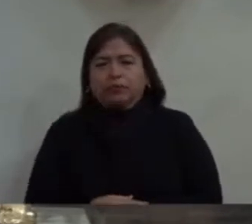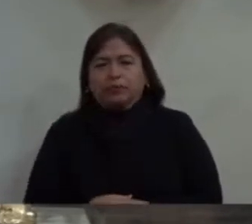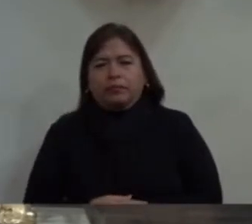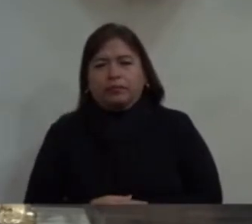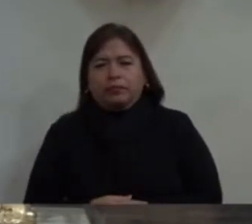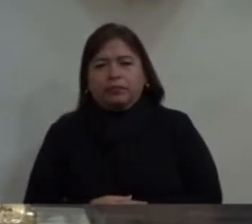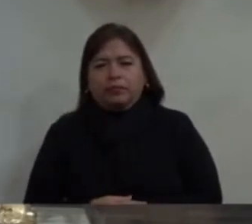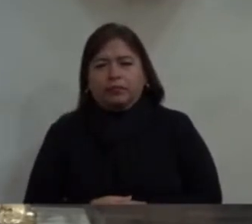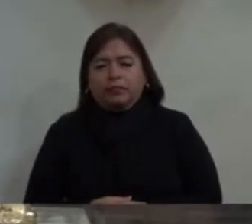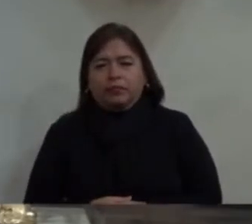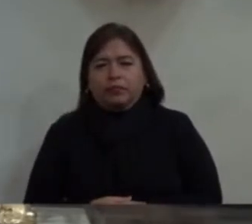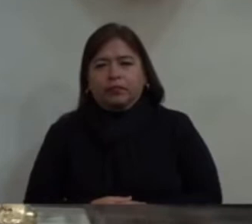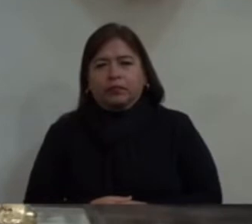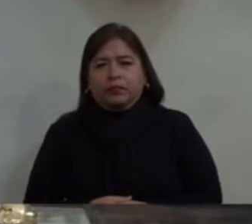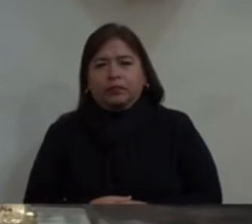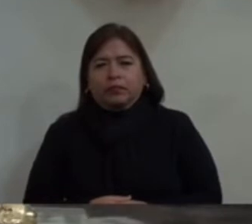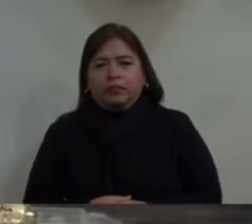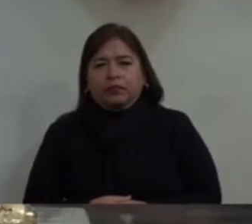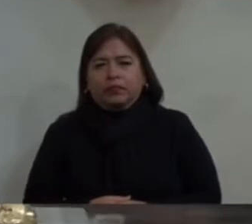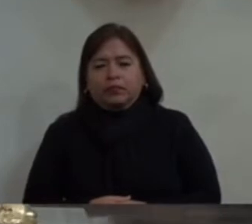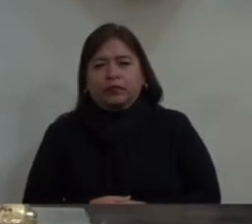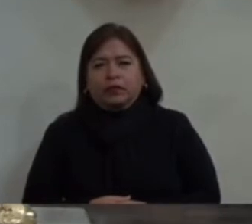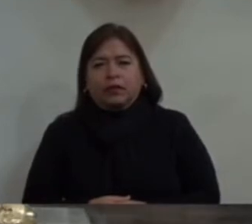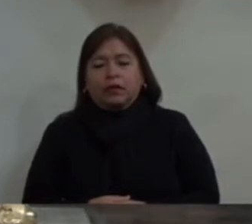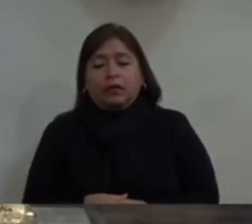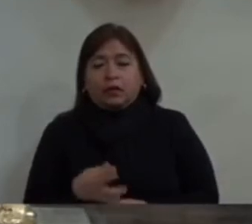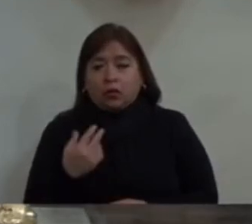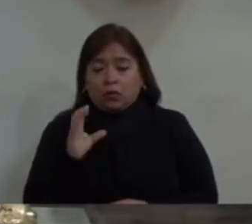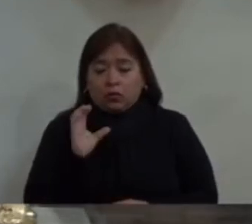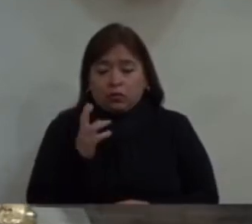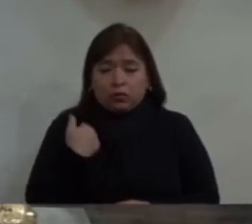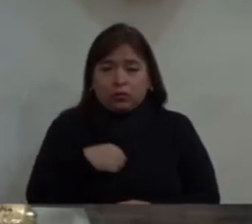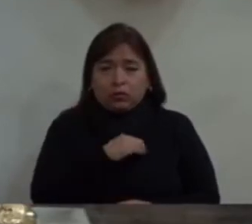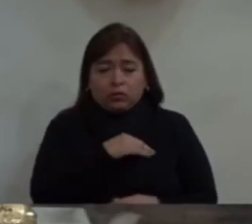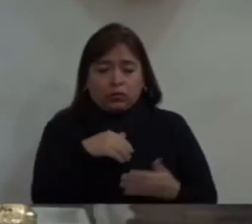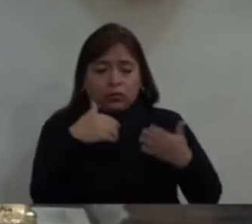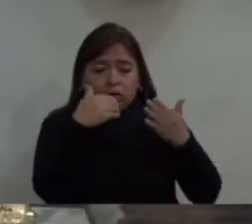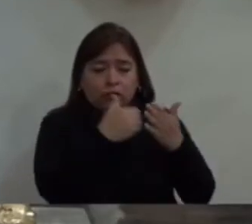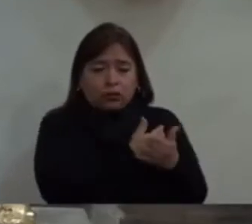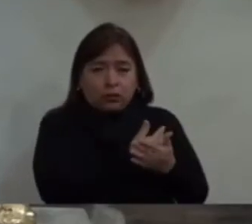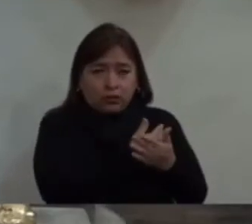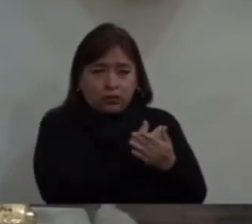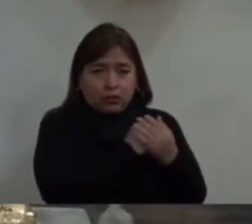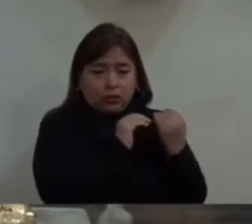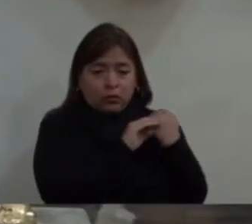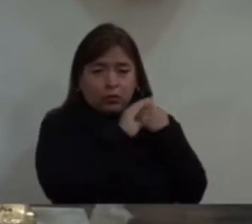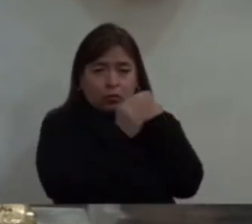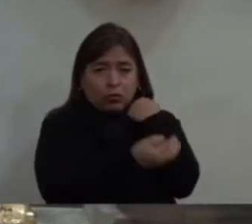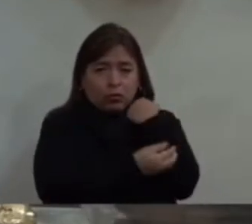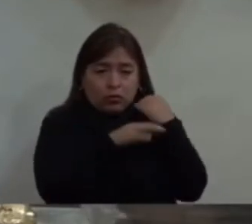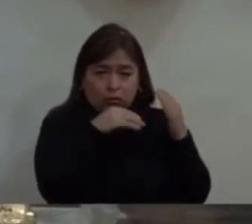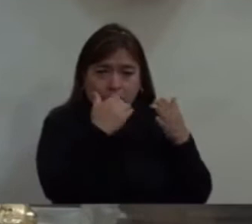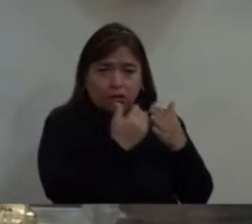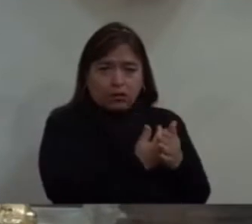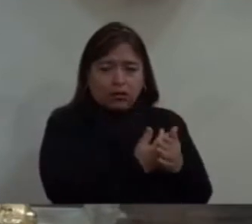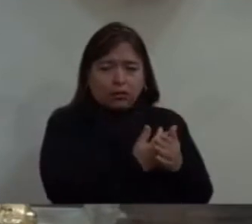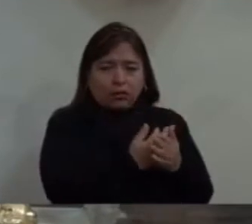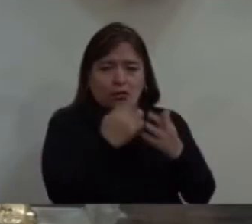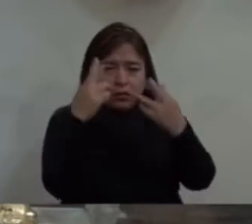haber nacido de nuestros padres, es un regalo grandioso y bello,